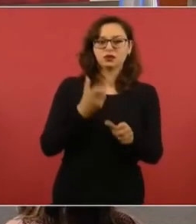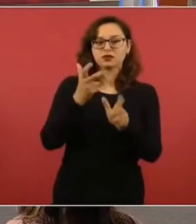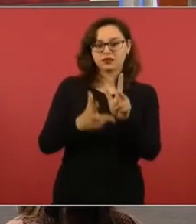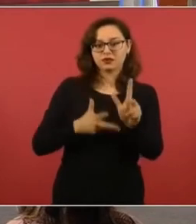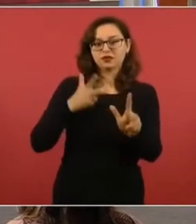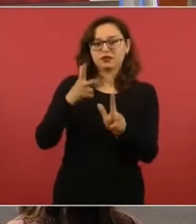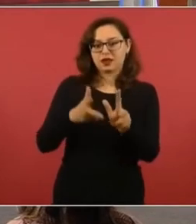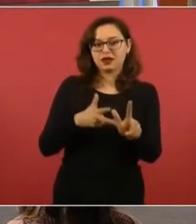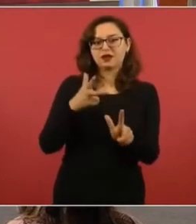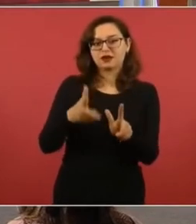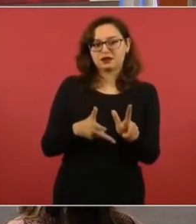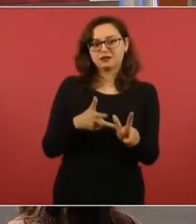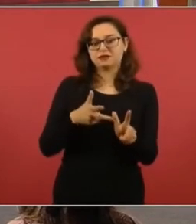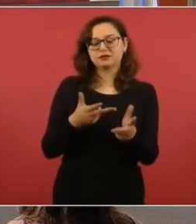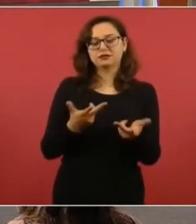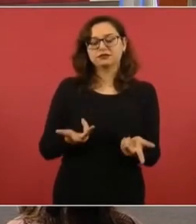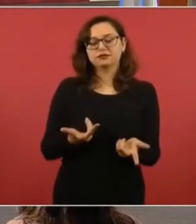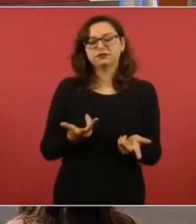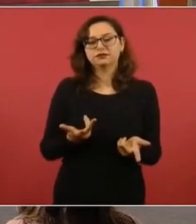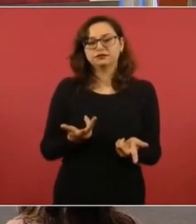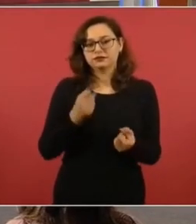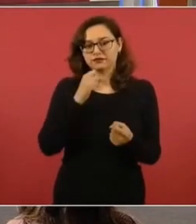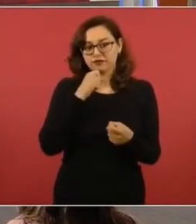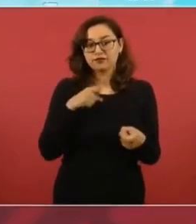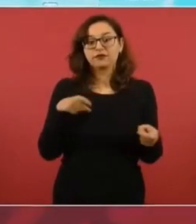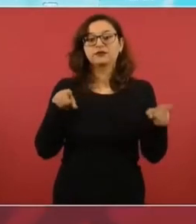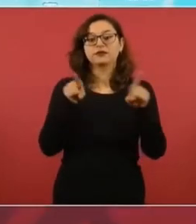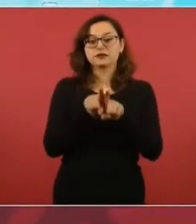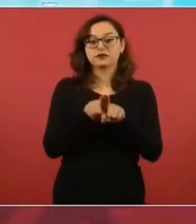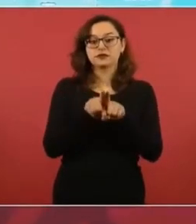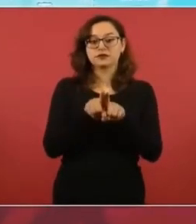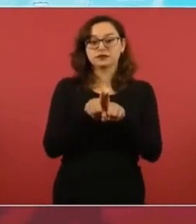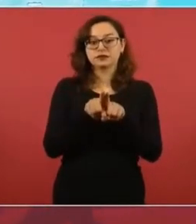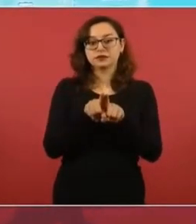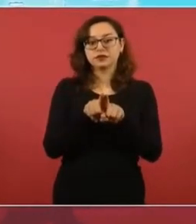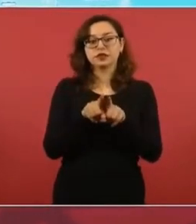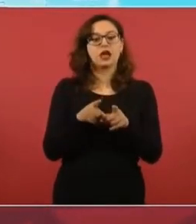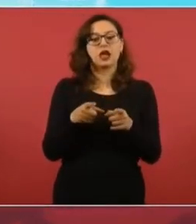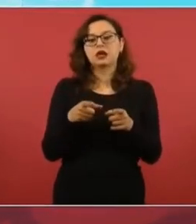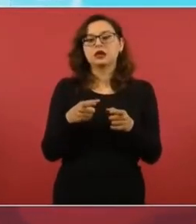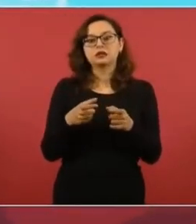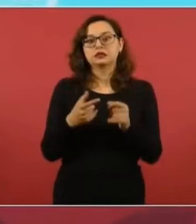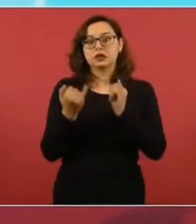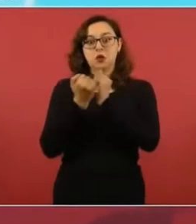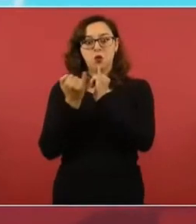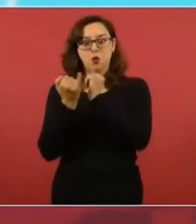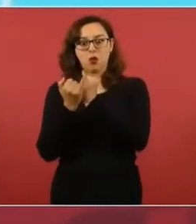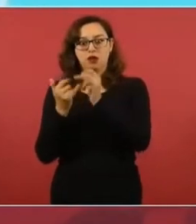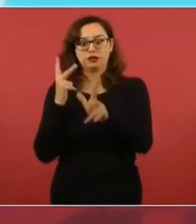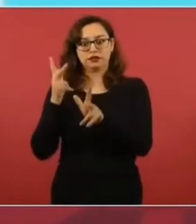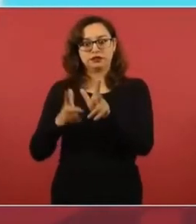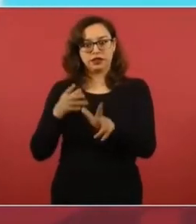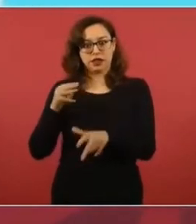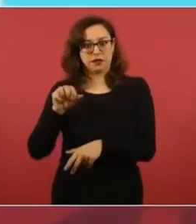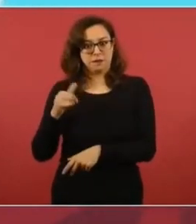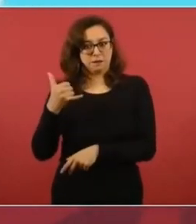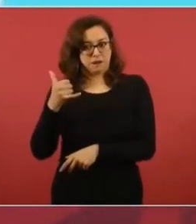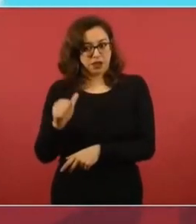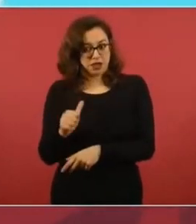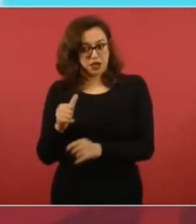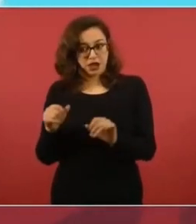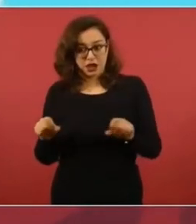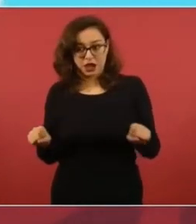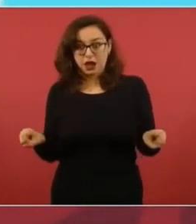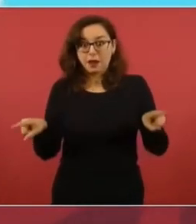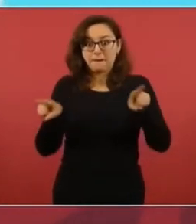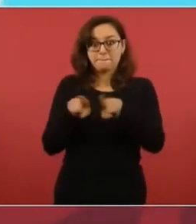aquí a Palenque. No igual que el Tren Maya, que este va a ser un tren que va a